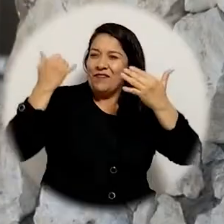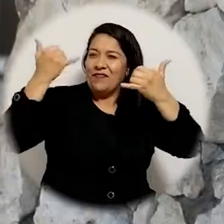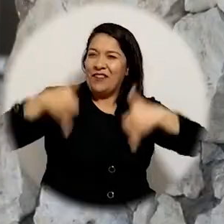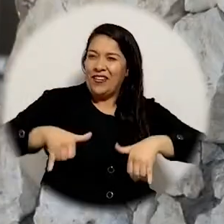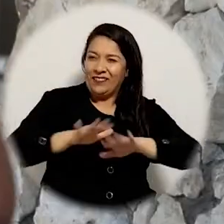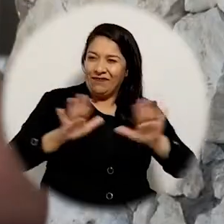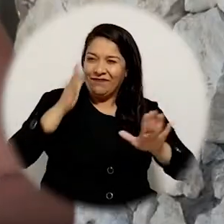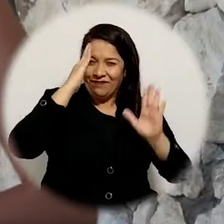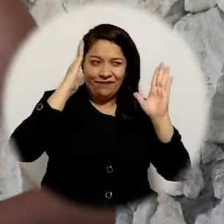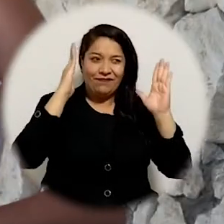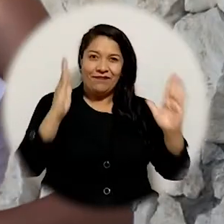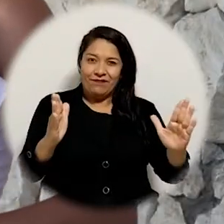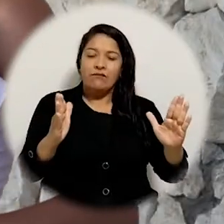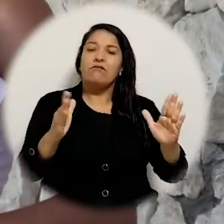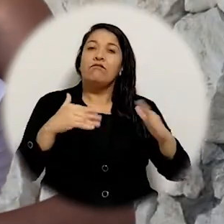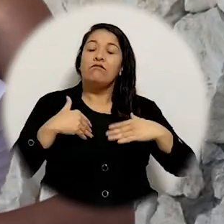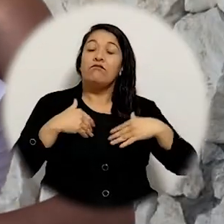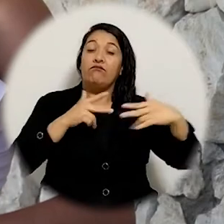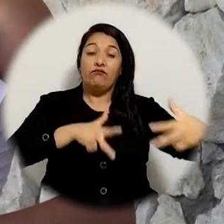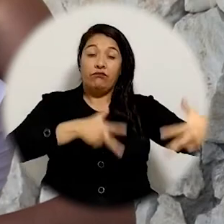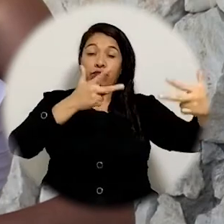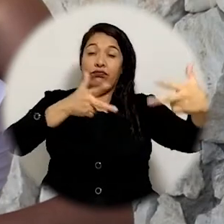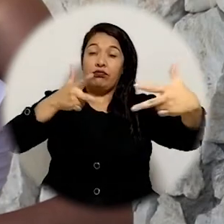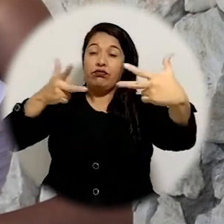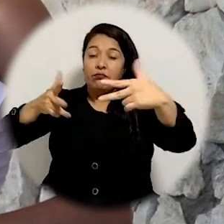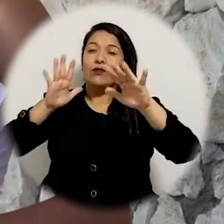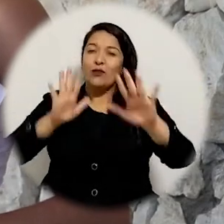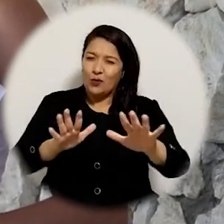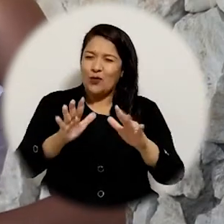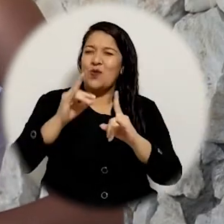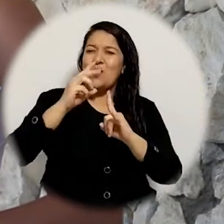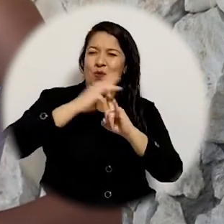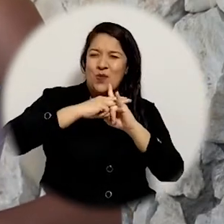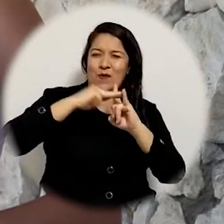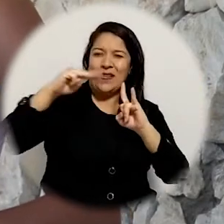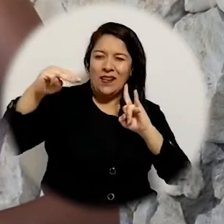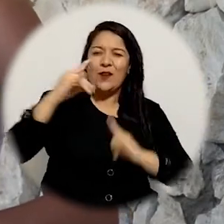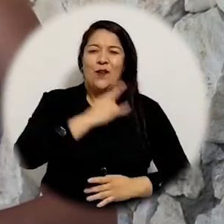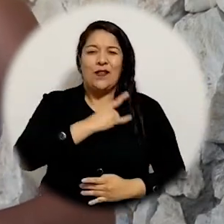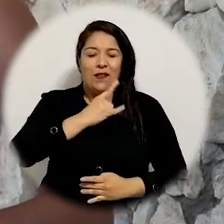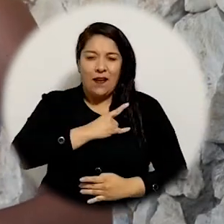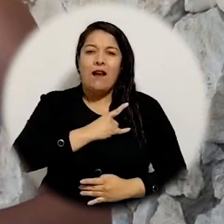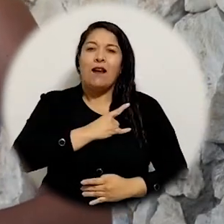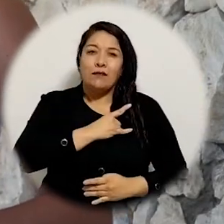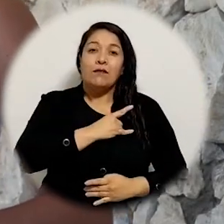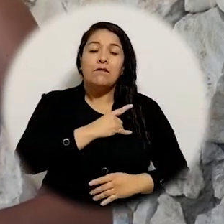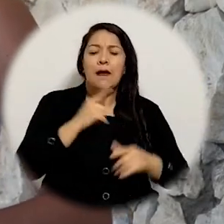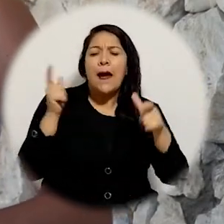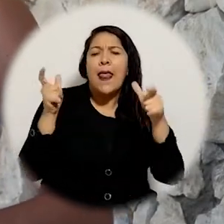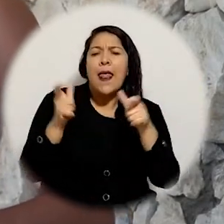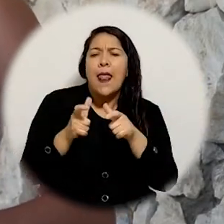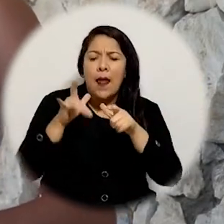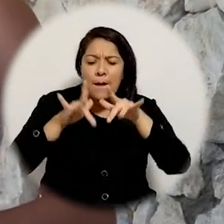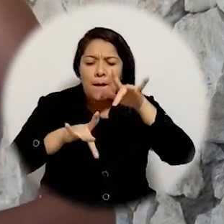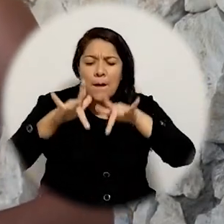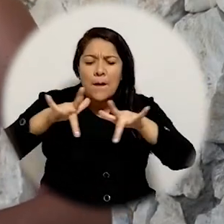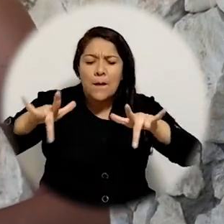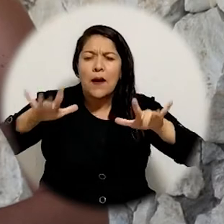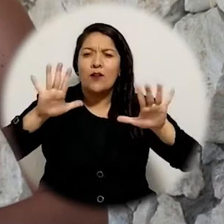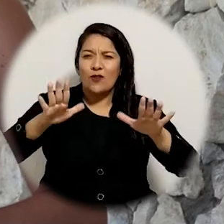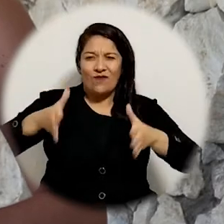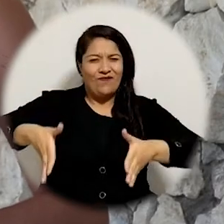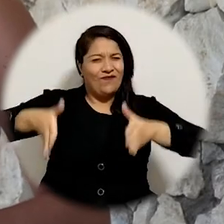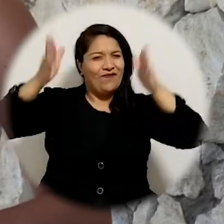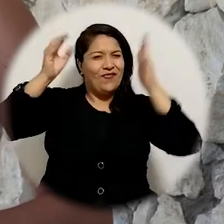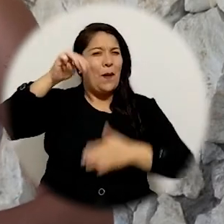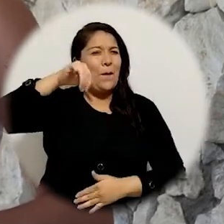culminar ante una audiencia virtual conformada por actores de la comunidad universitaria y un reducido grupo de invitados que asistieron